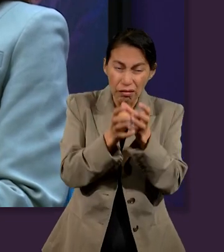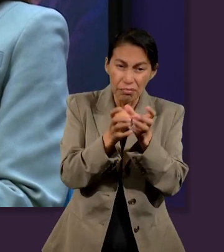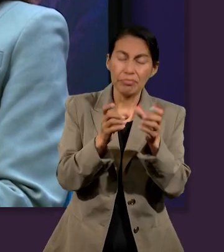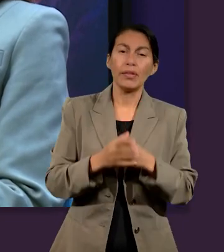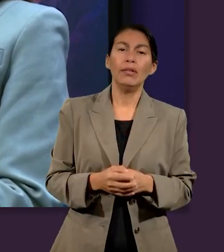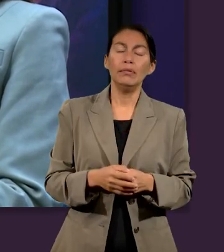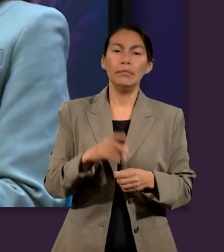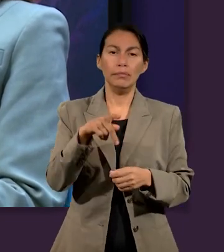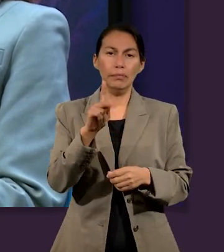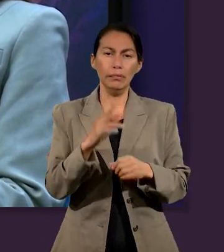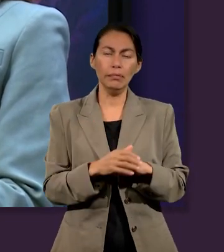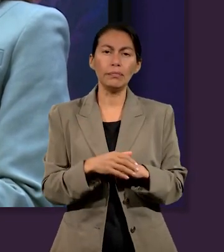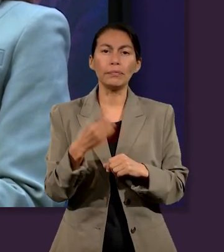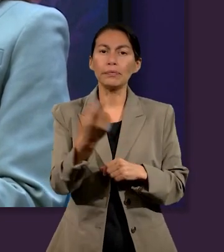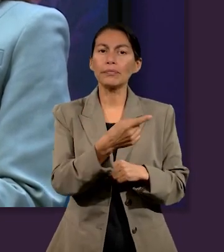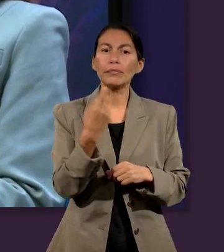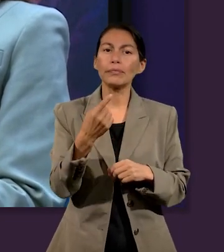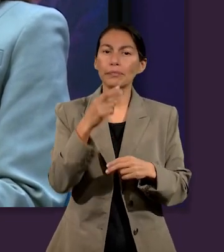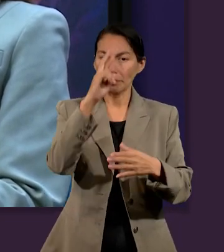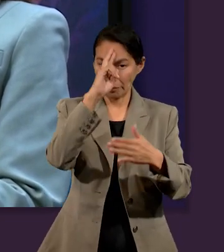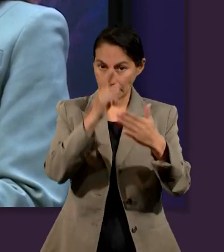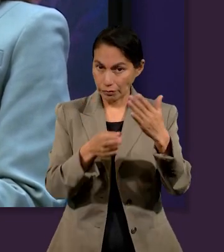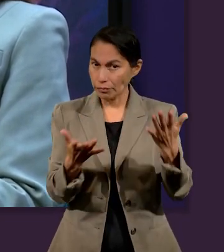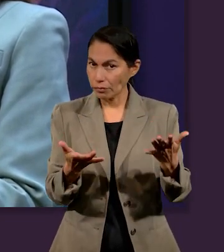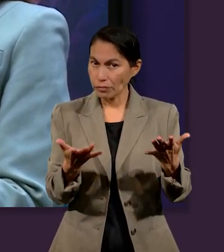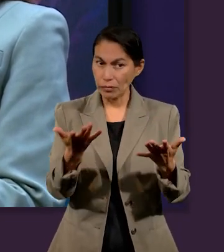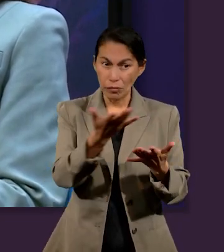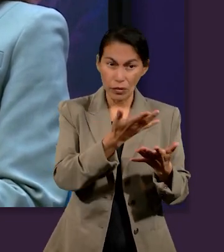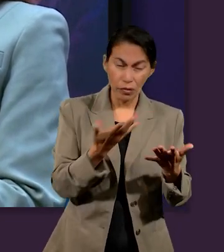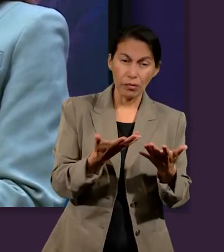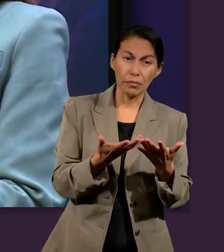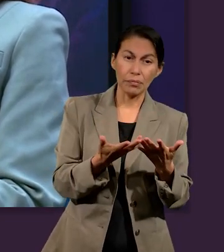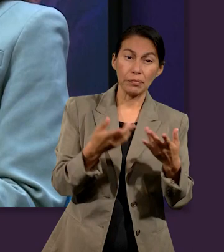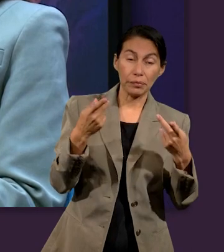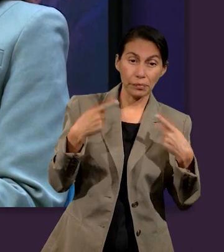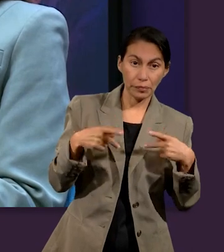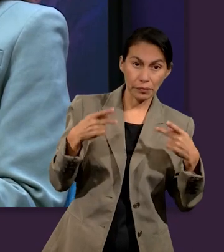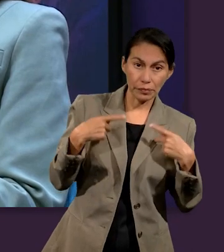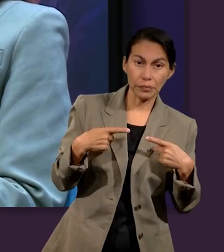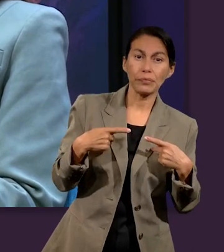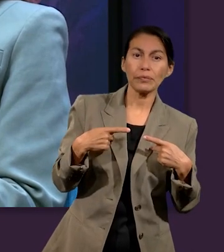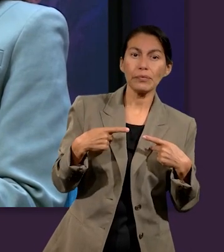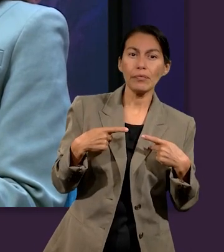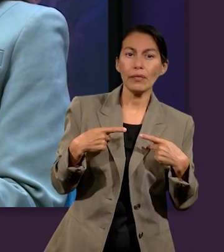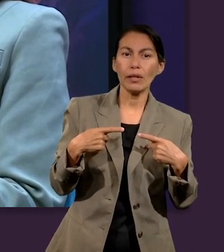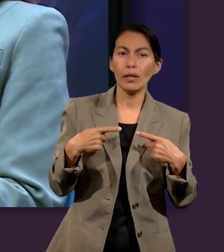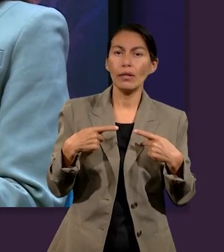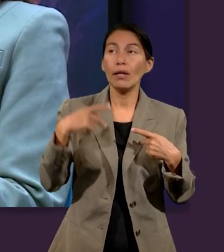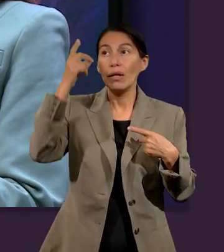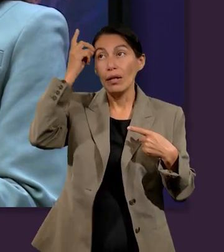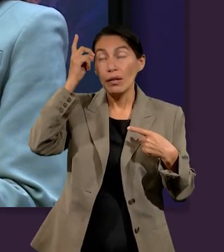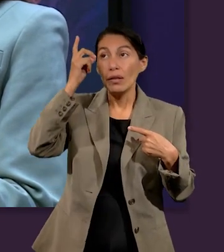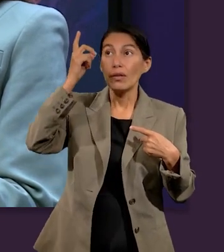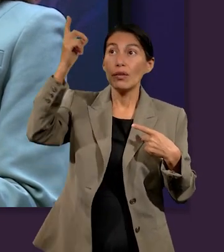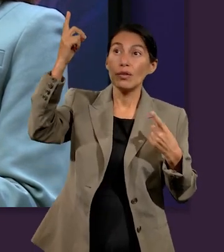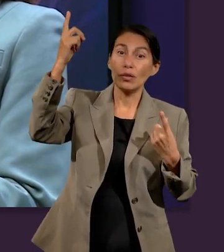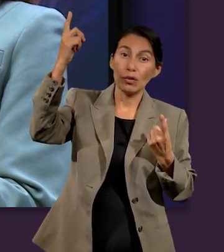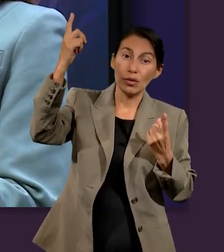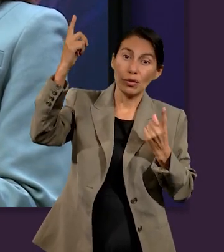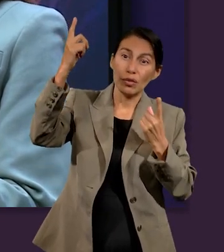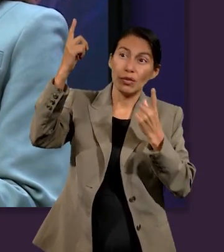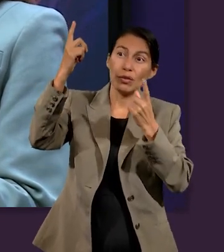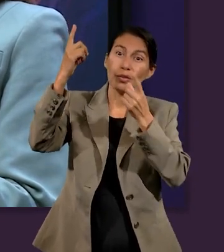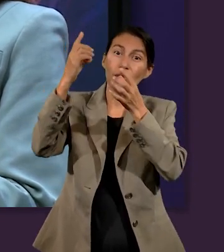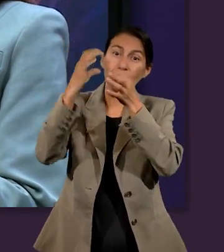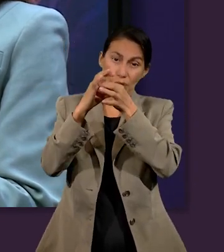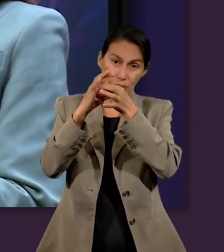ideas. Pero desde una perspectiva religiosa, la que nos interesa ahora, implica la unión de una persona con